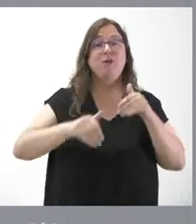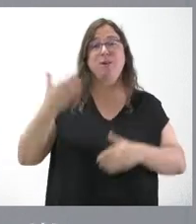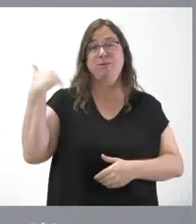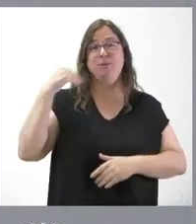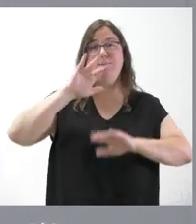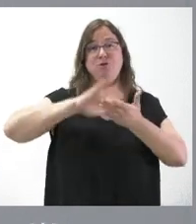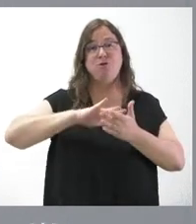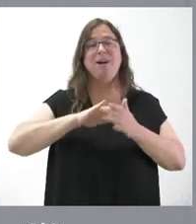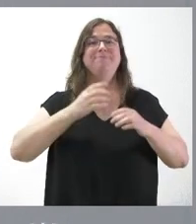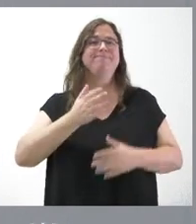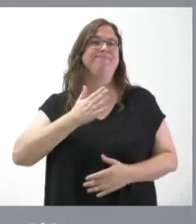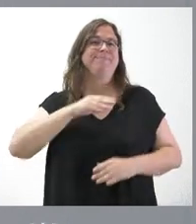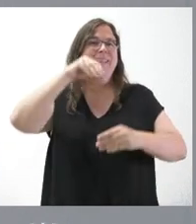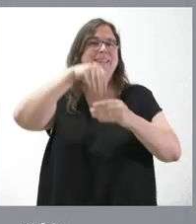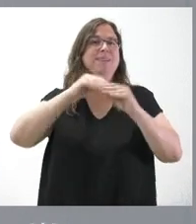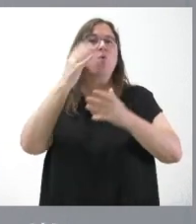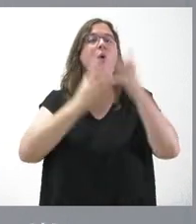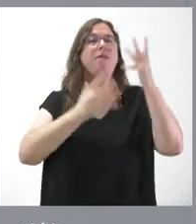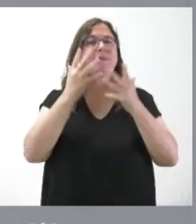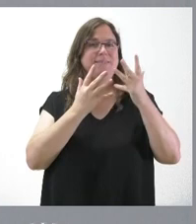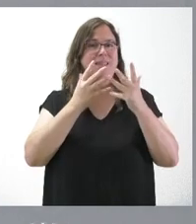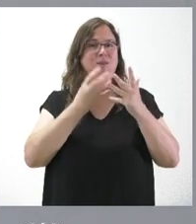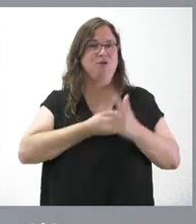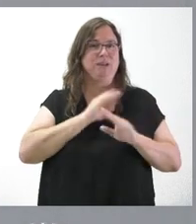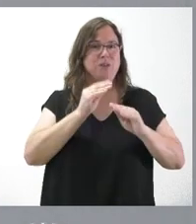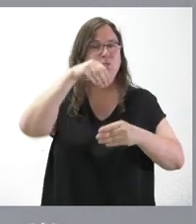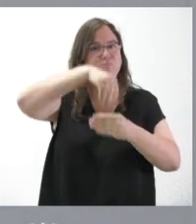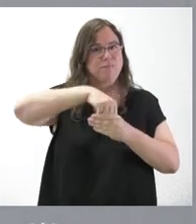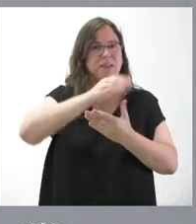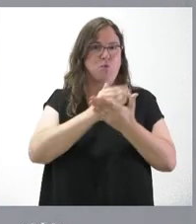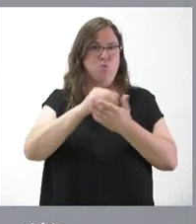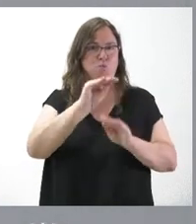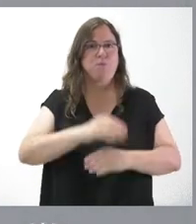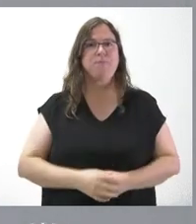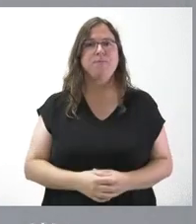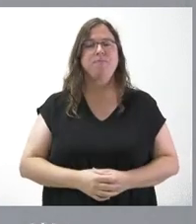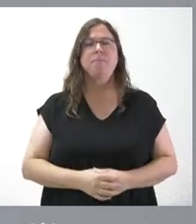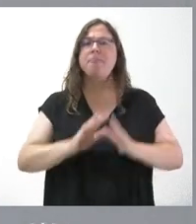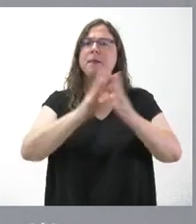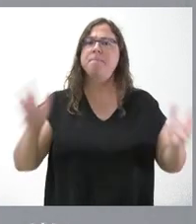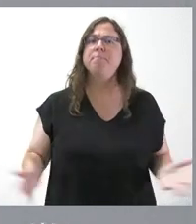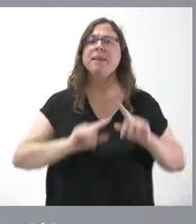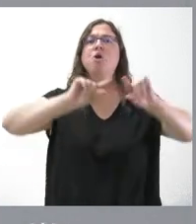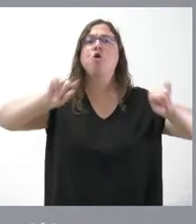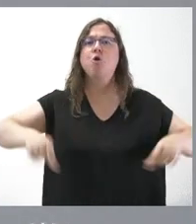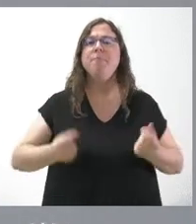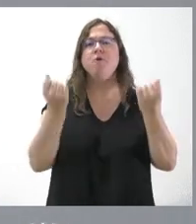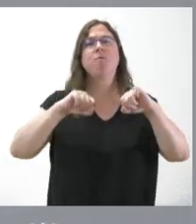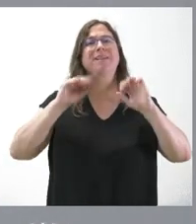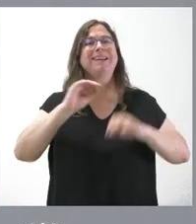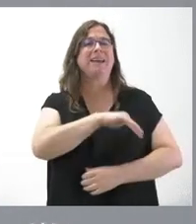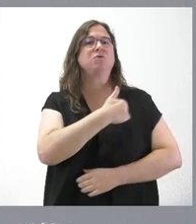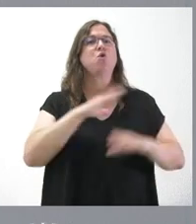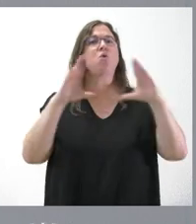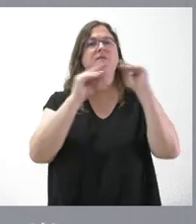en el ámbito de la propia Administración de la comunidad autónoma. Se impulsan los convenios de prácticas para estudiantes de la